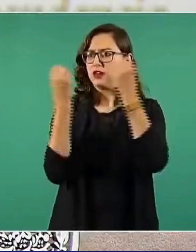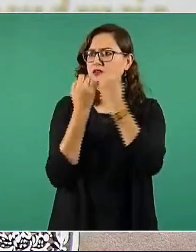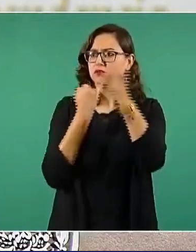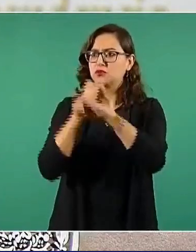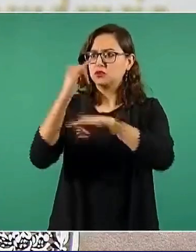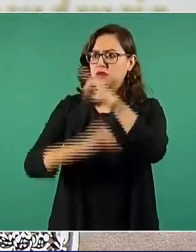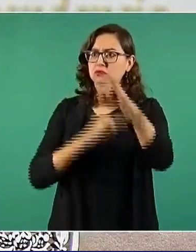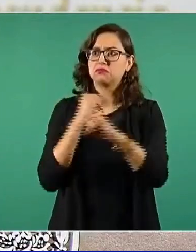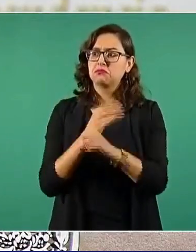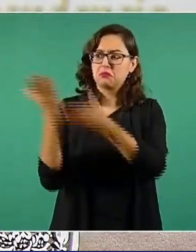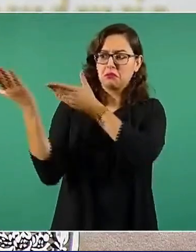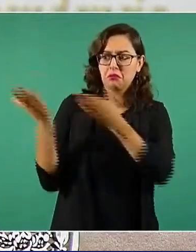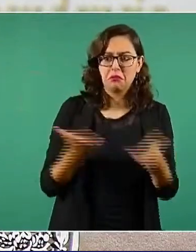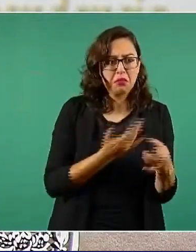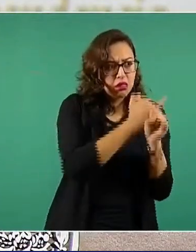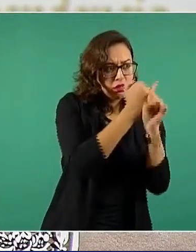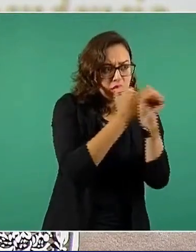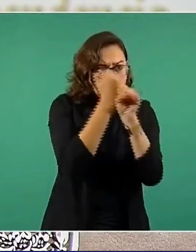investigar,